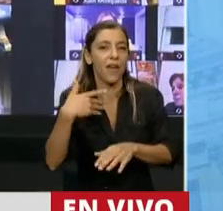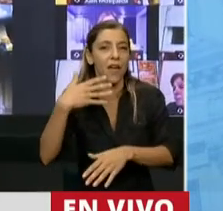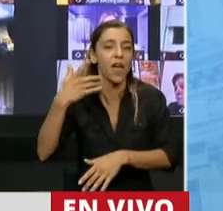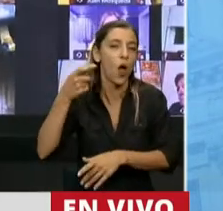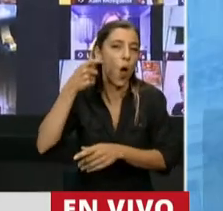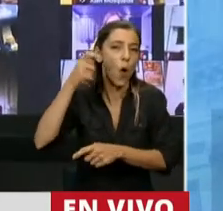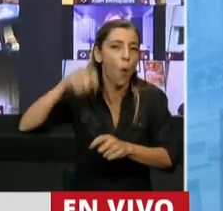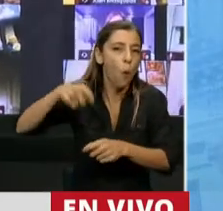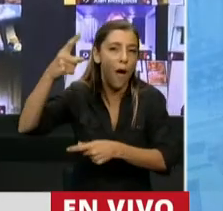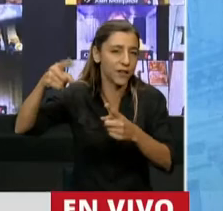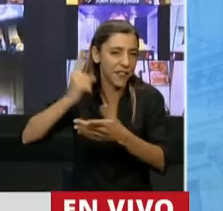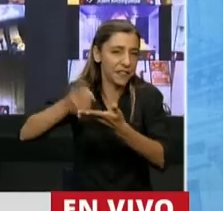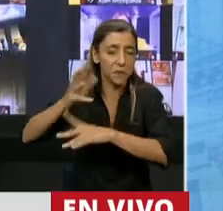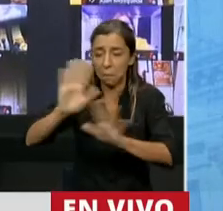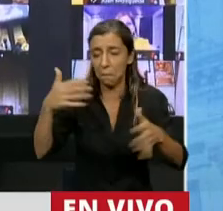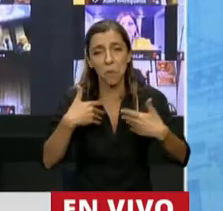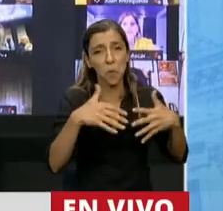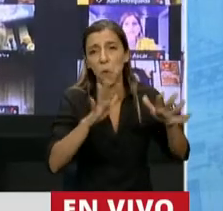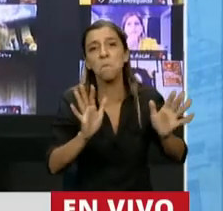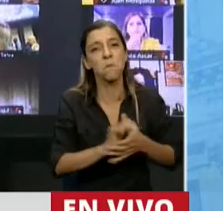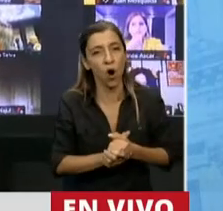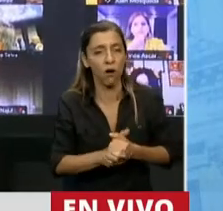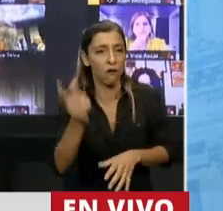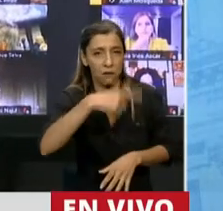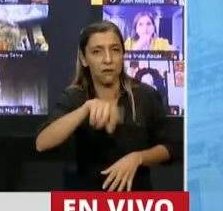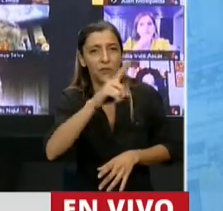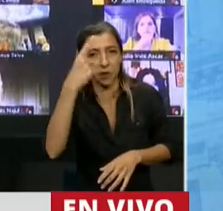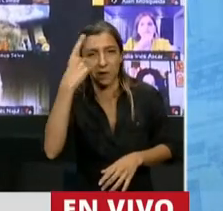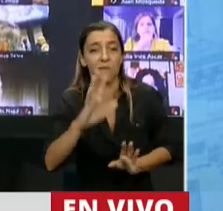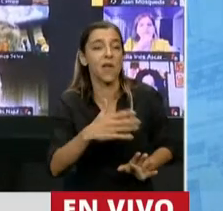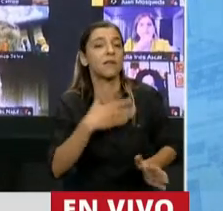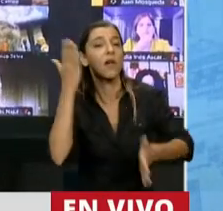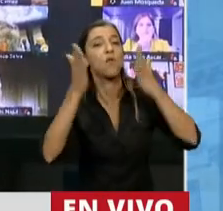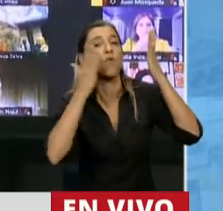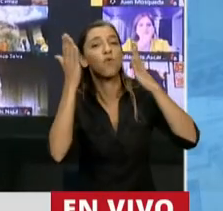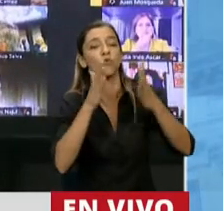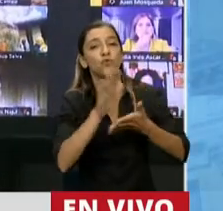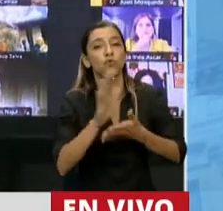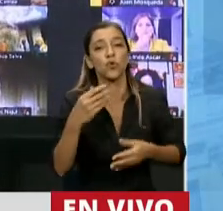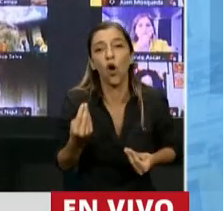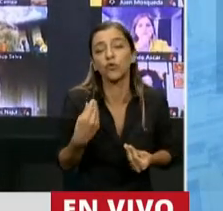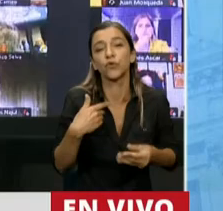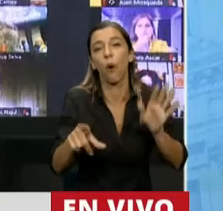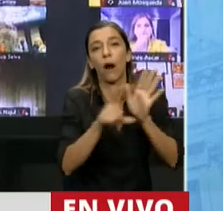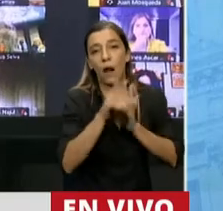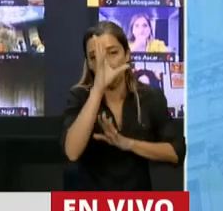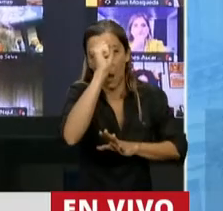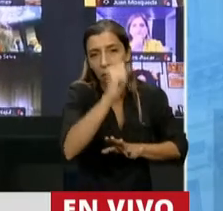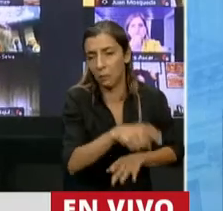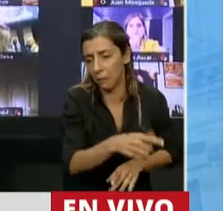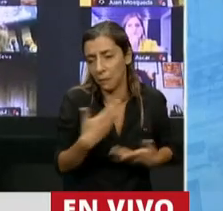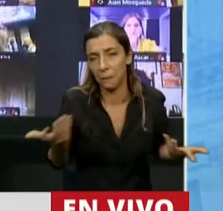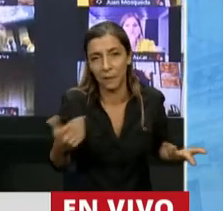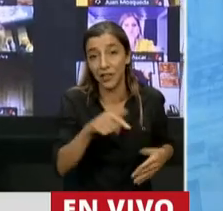Pero seguramente va a haber otros... También ustedes pensaban, estaban muy ilusionaditos con el tema de la ley de arrepentido. Y hoy